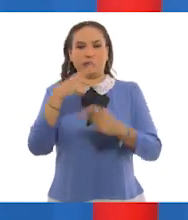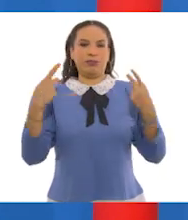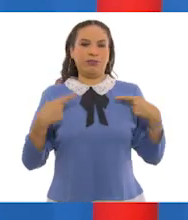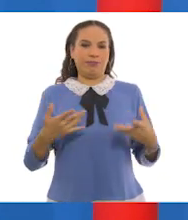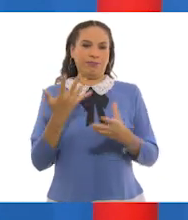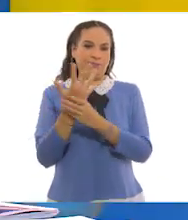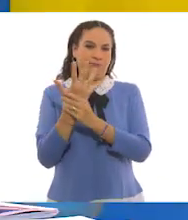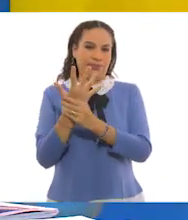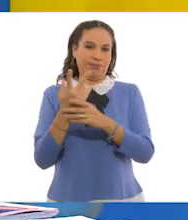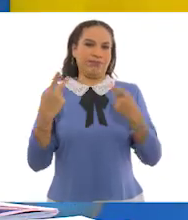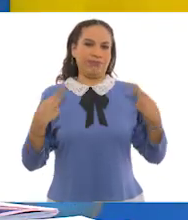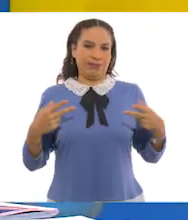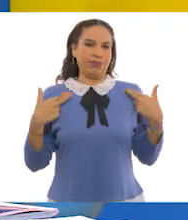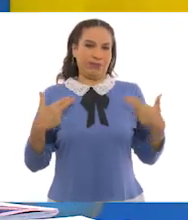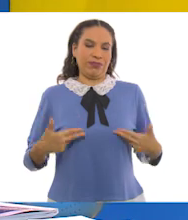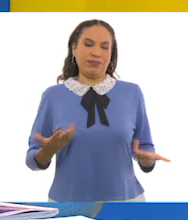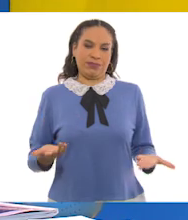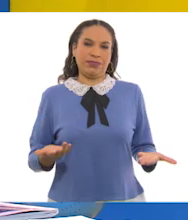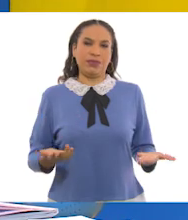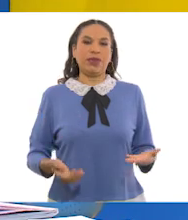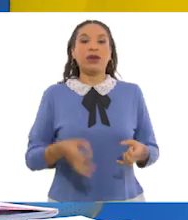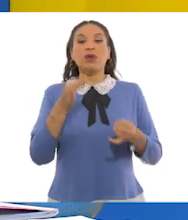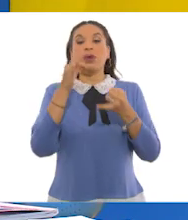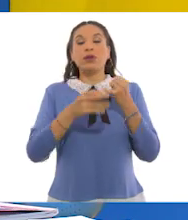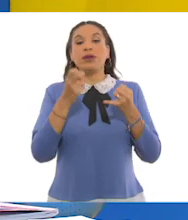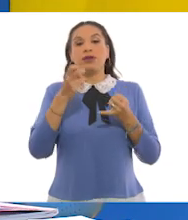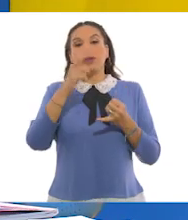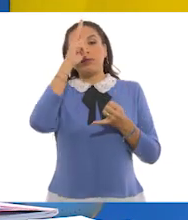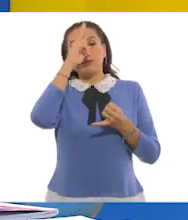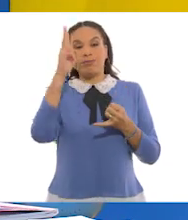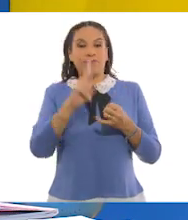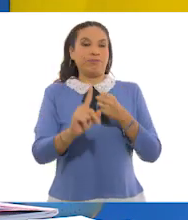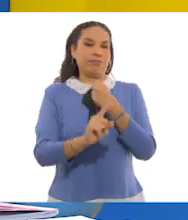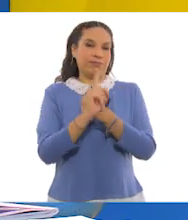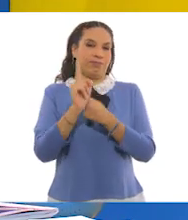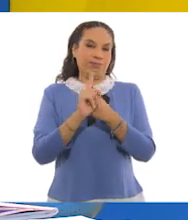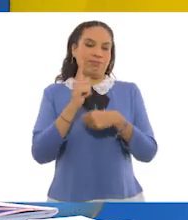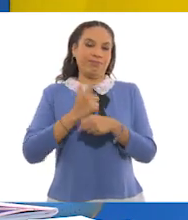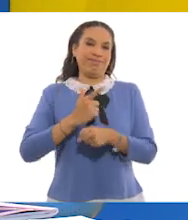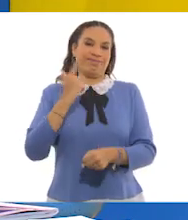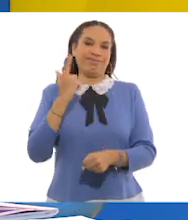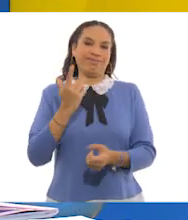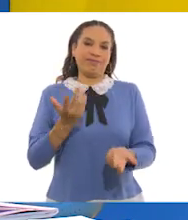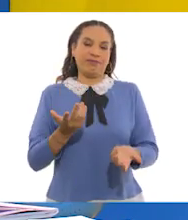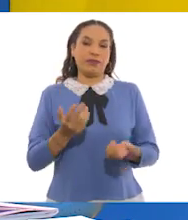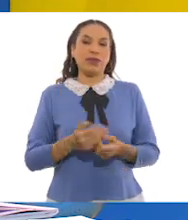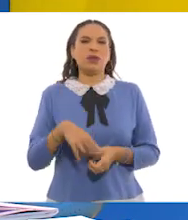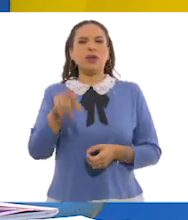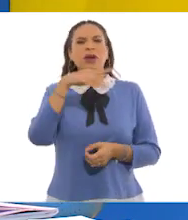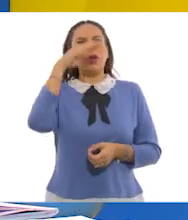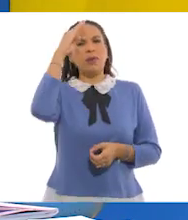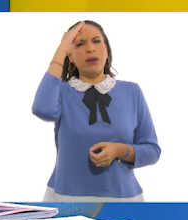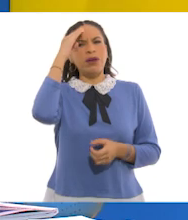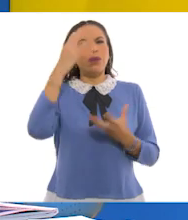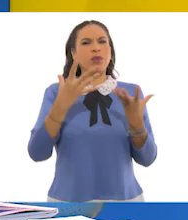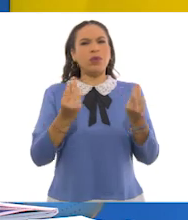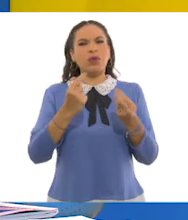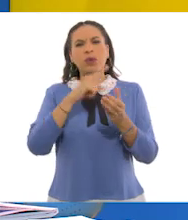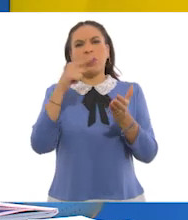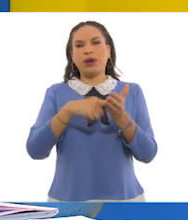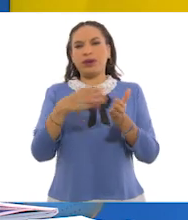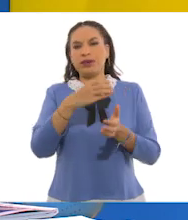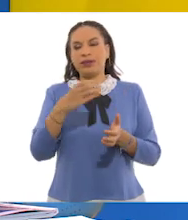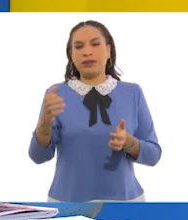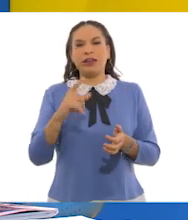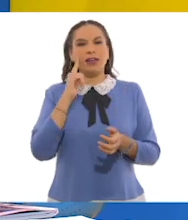seres humanos. Ay, sí. Este último es quizá uno de los problemas más graves. Si pensamos en muchos lugares del campo,